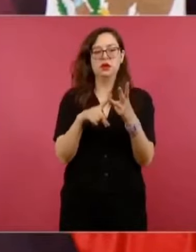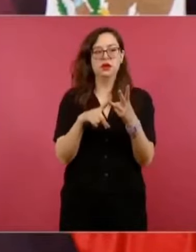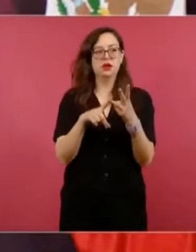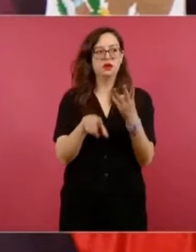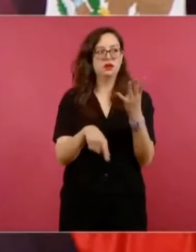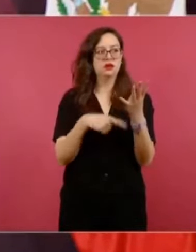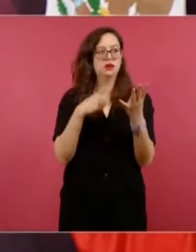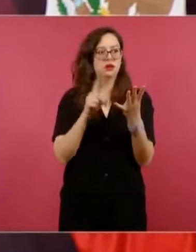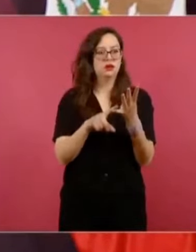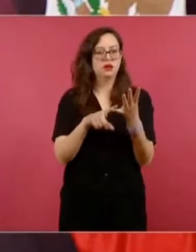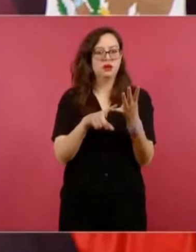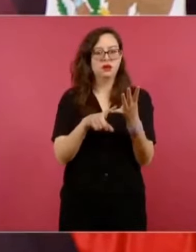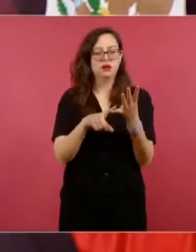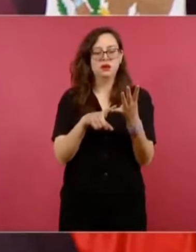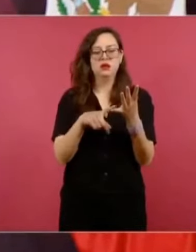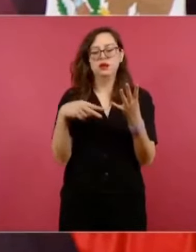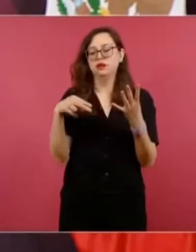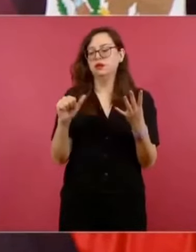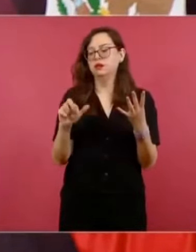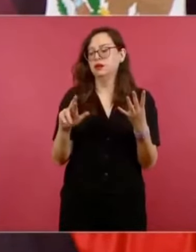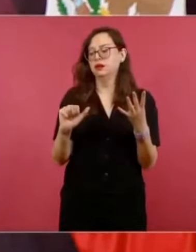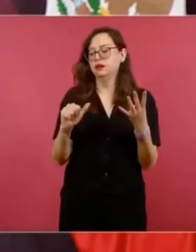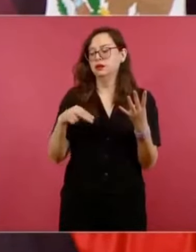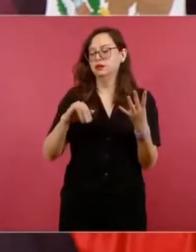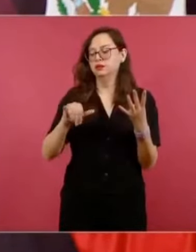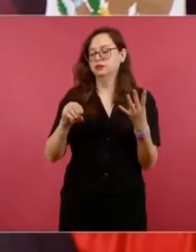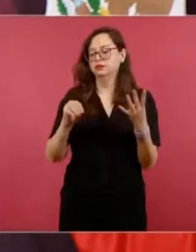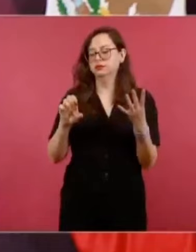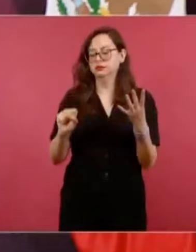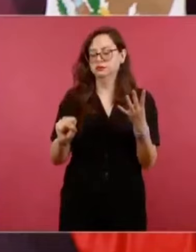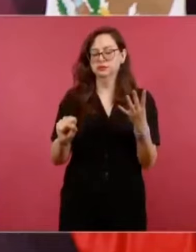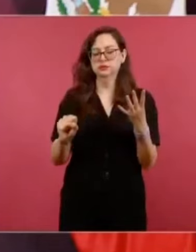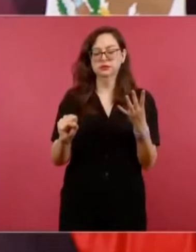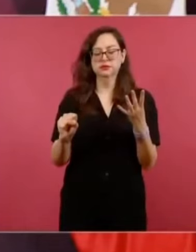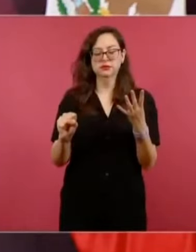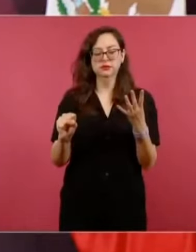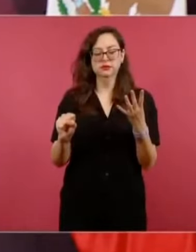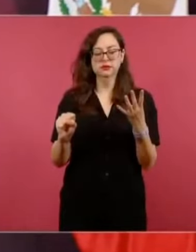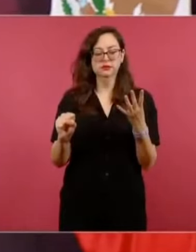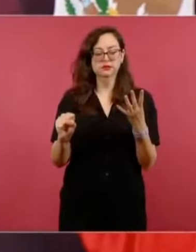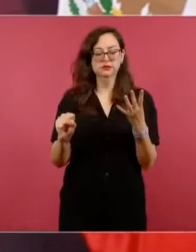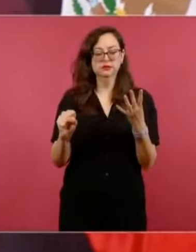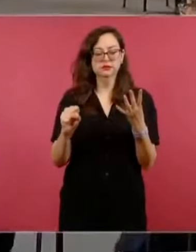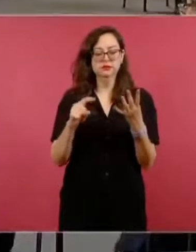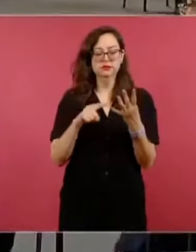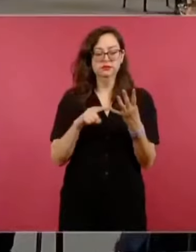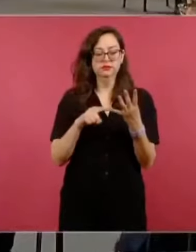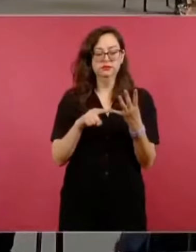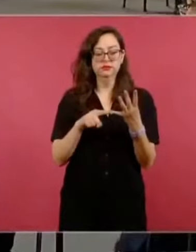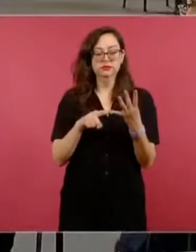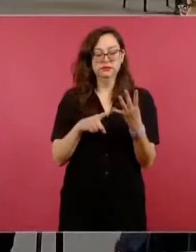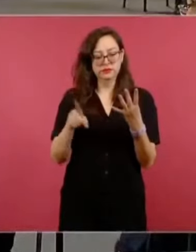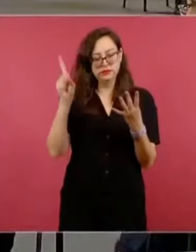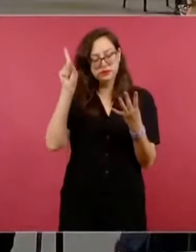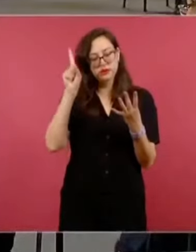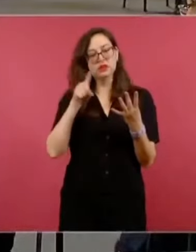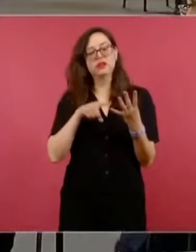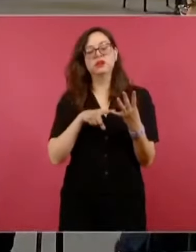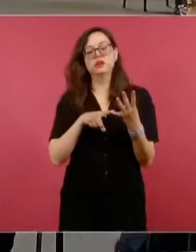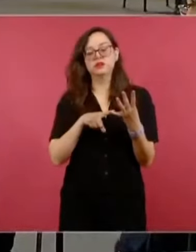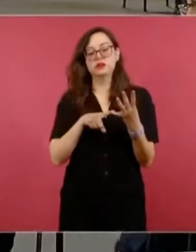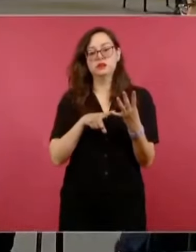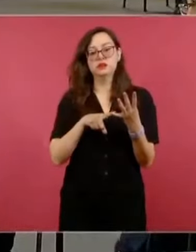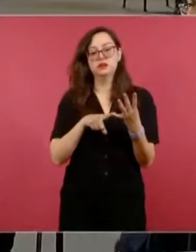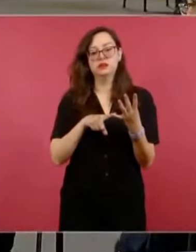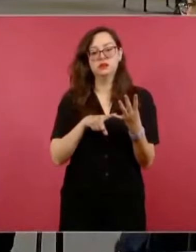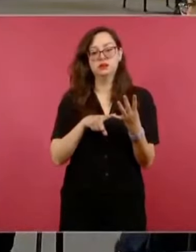estuve en Naranjos, allá en la costa